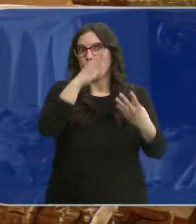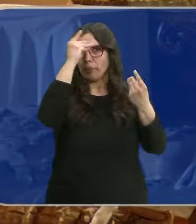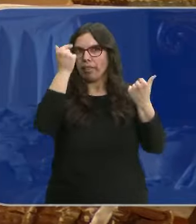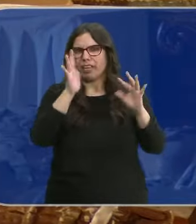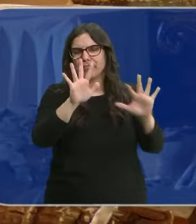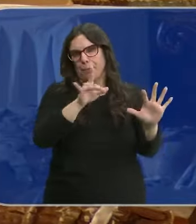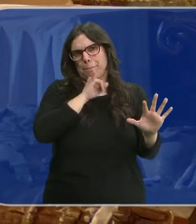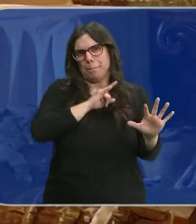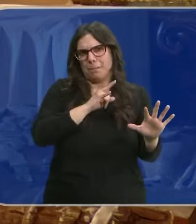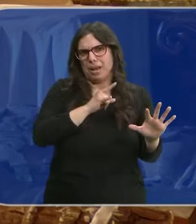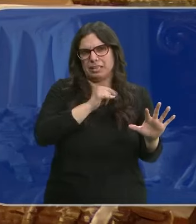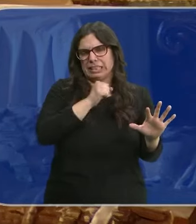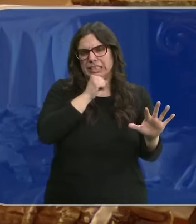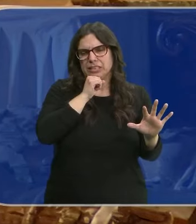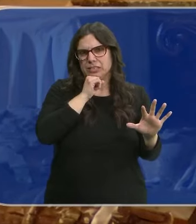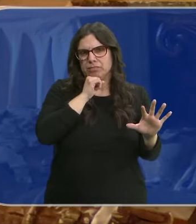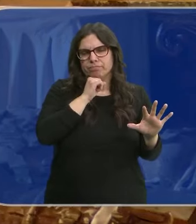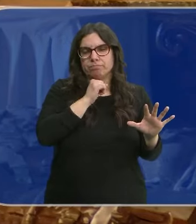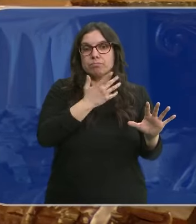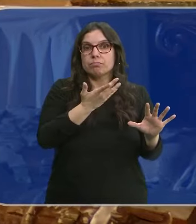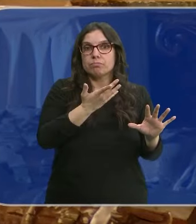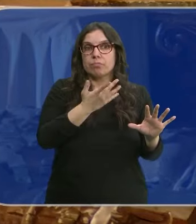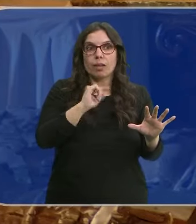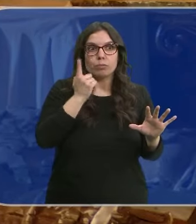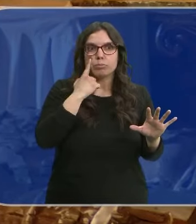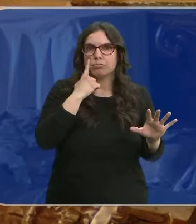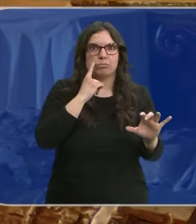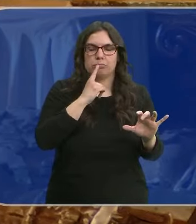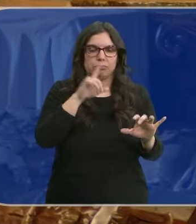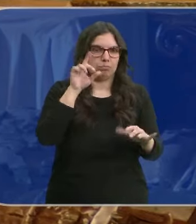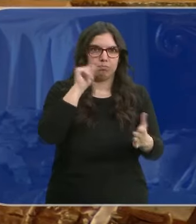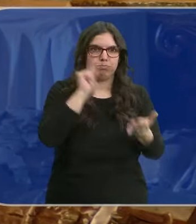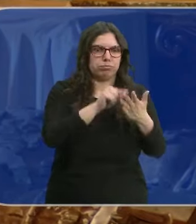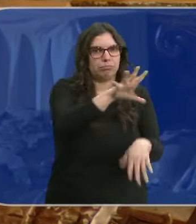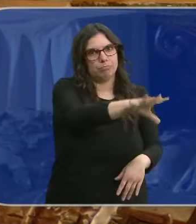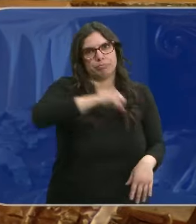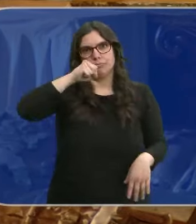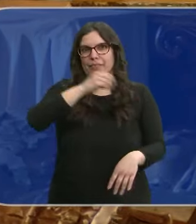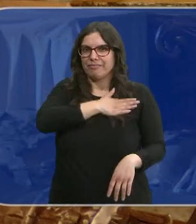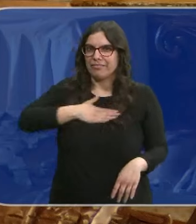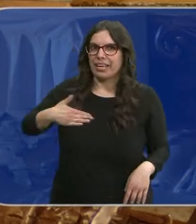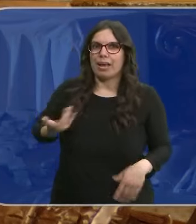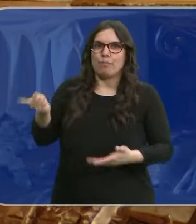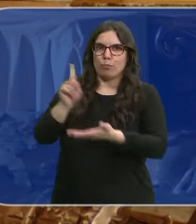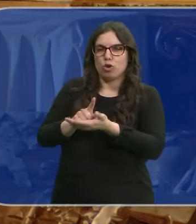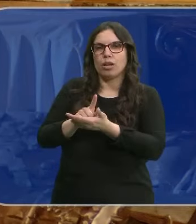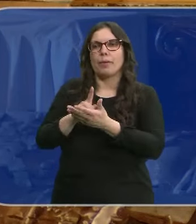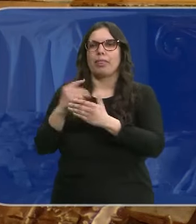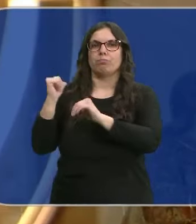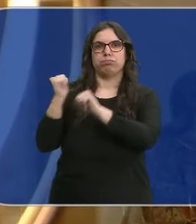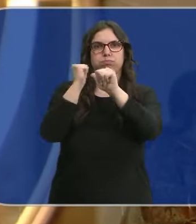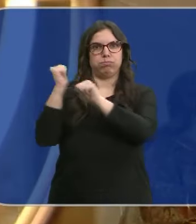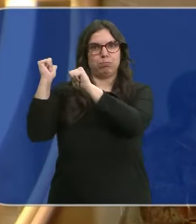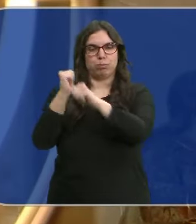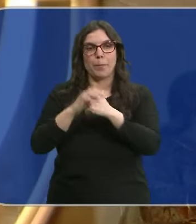olvidada estaba en muy mal estado y cuando la encontramos pues no dudamos ni un segundo en que la imagen tenía que volver a las